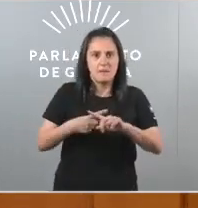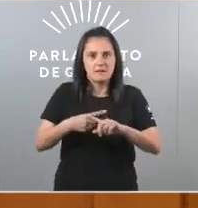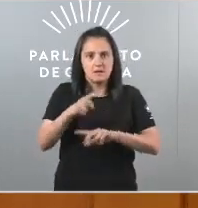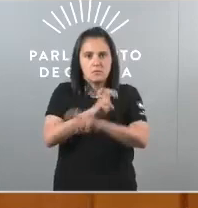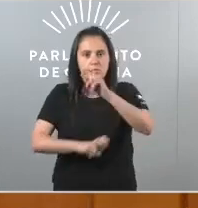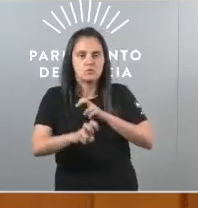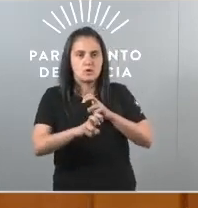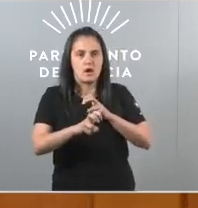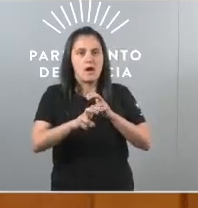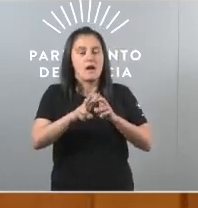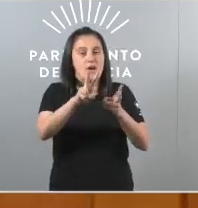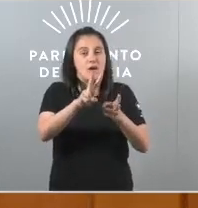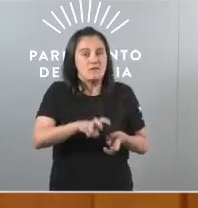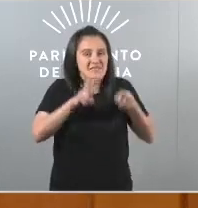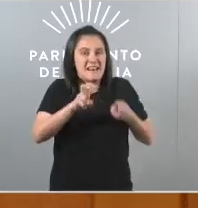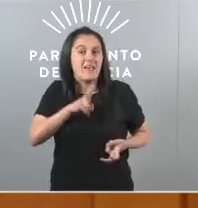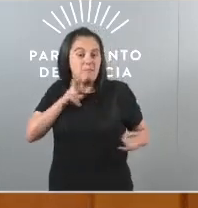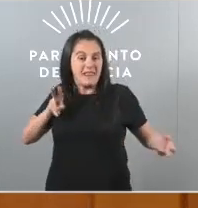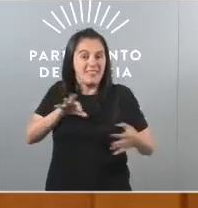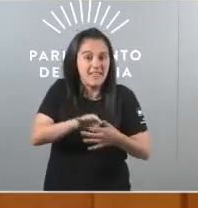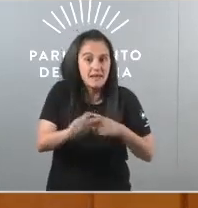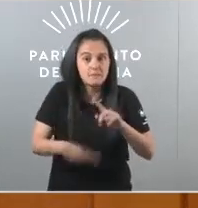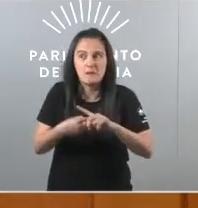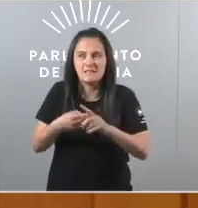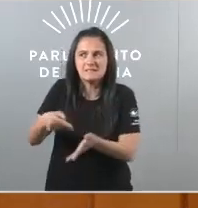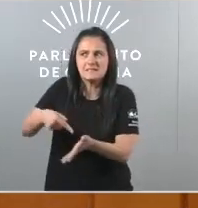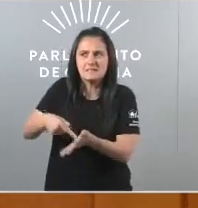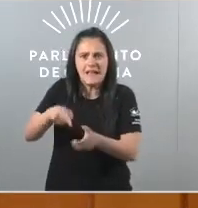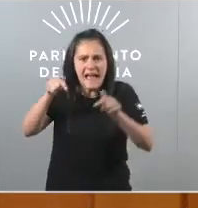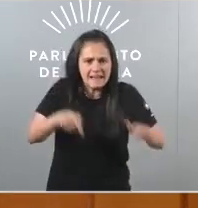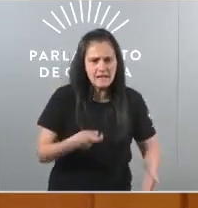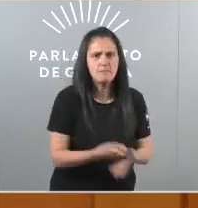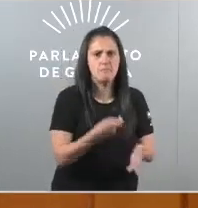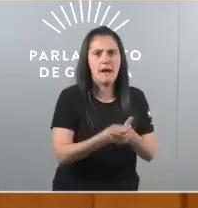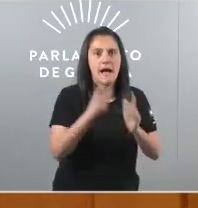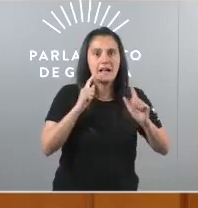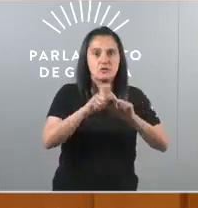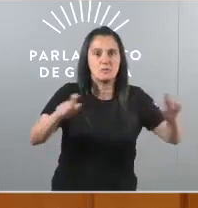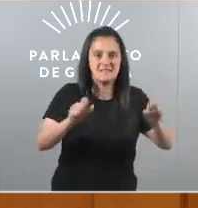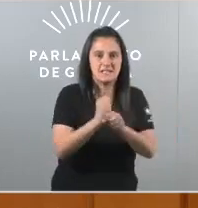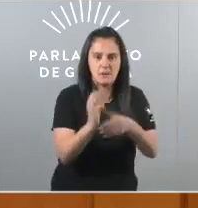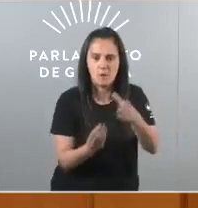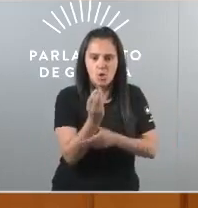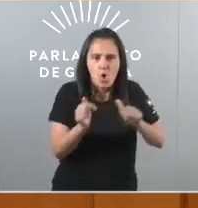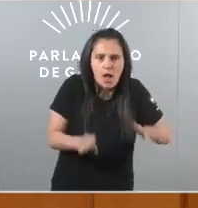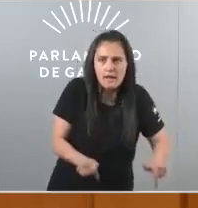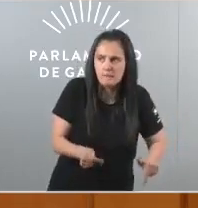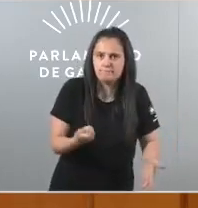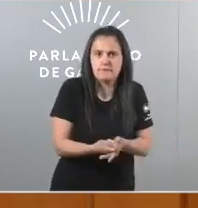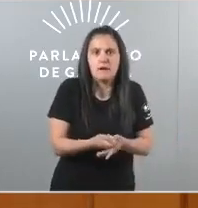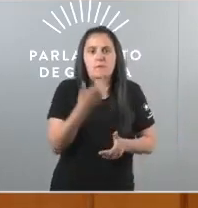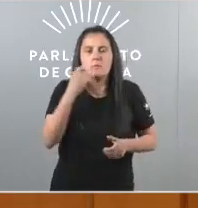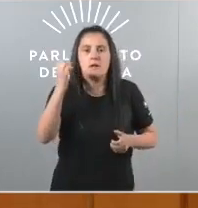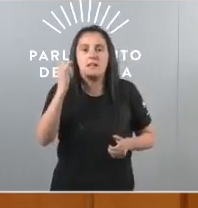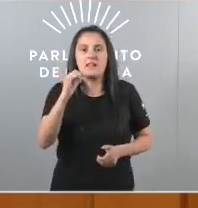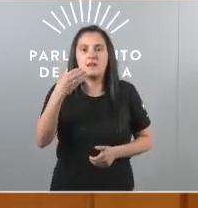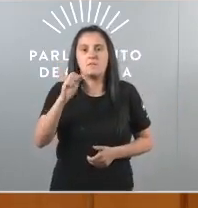fiscalidade verde ou reclamando que tributen aquí as empresas que teñen actividade productiva aquí Iberdrola